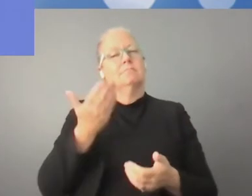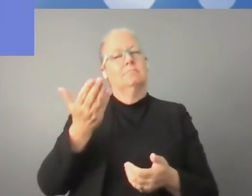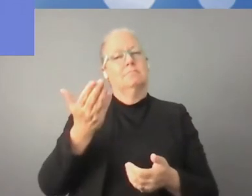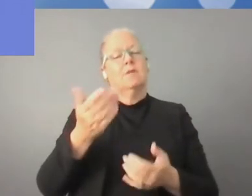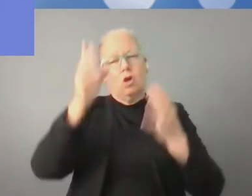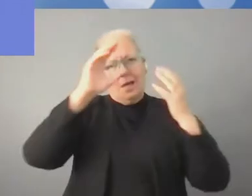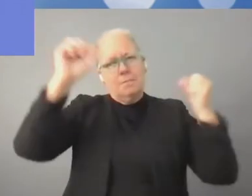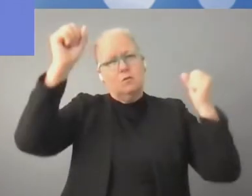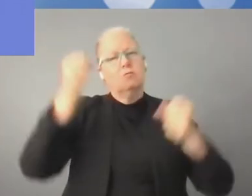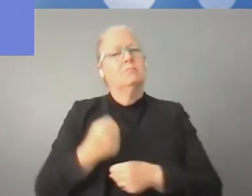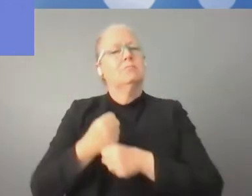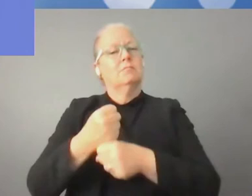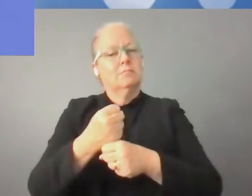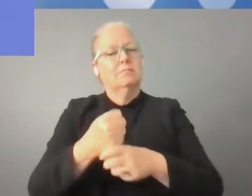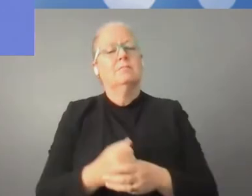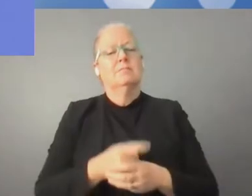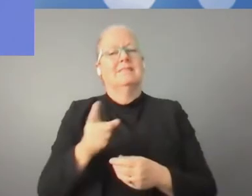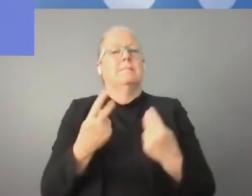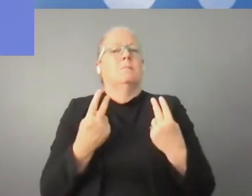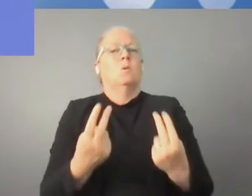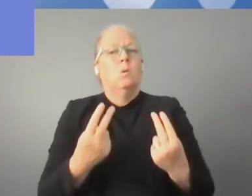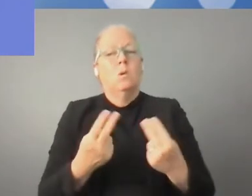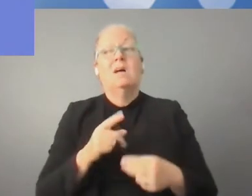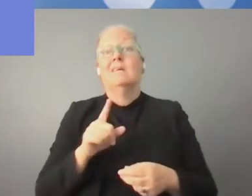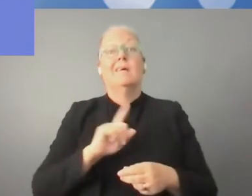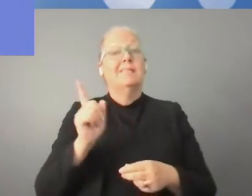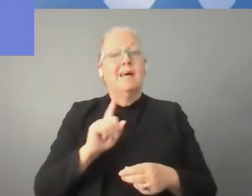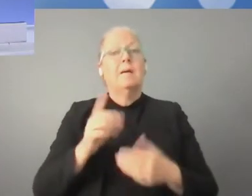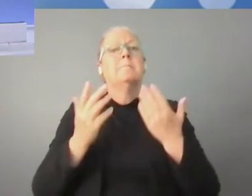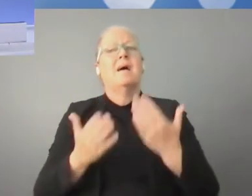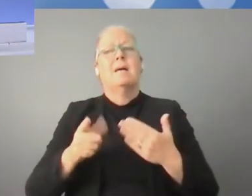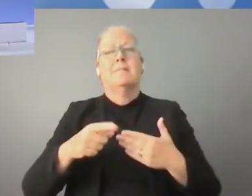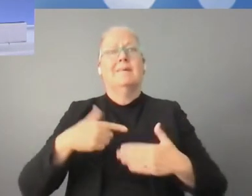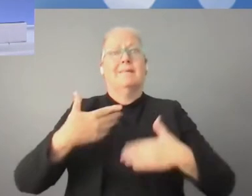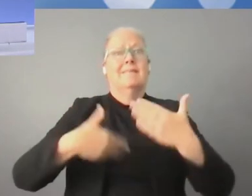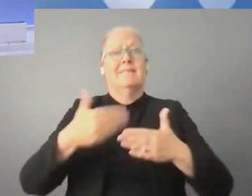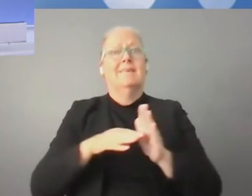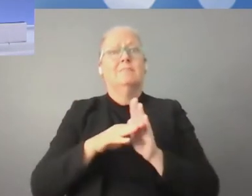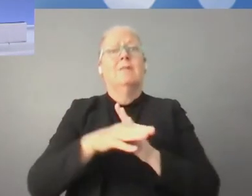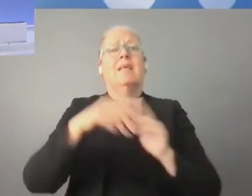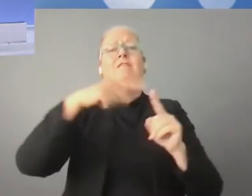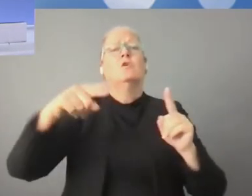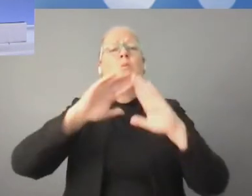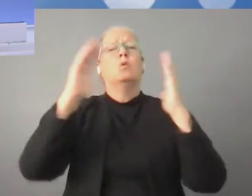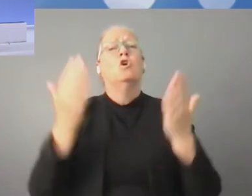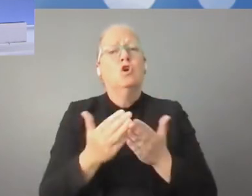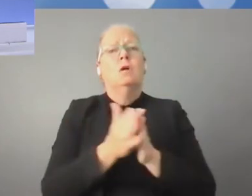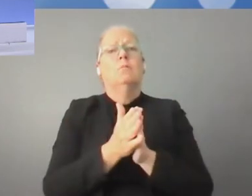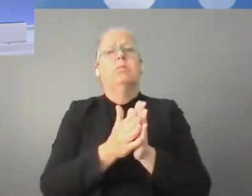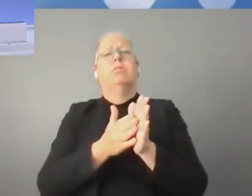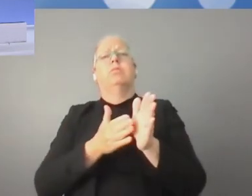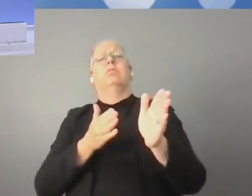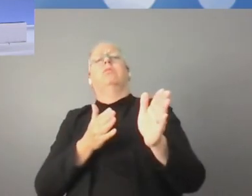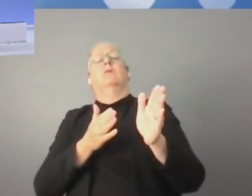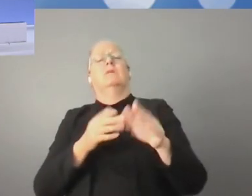Muchas gracias, señor embajador. Así que las regulaciones son indicadas, pero no podemos permitirnos